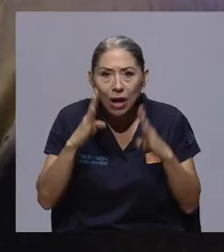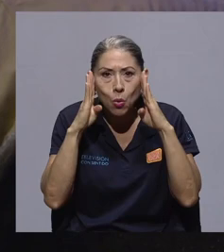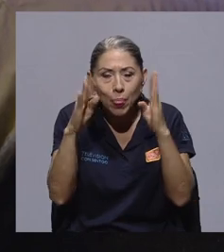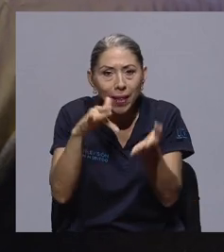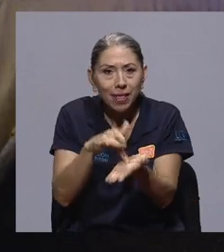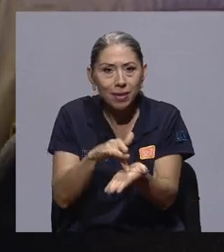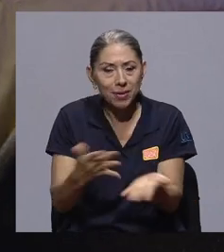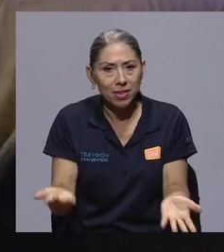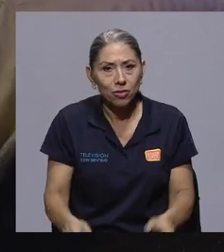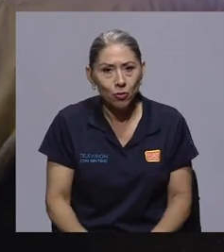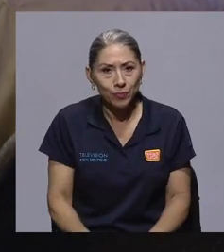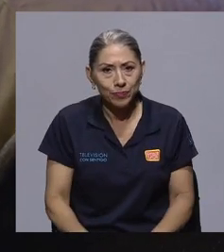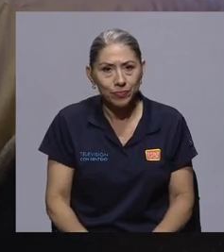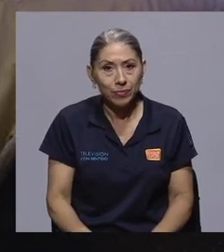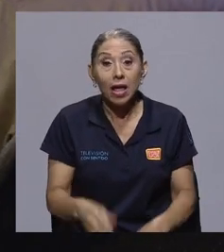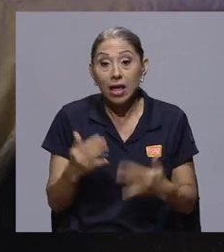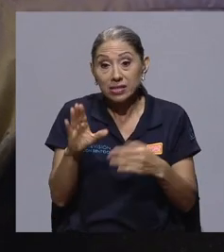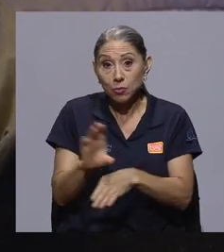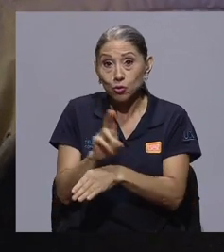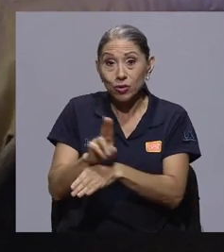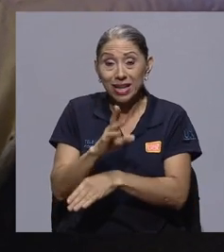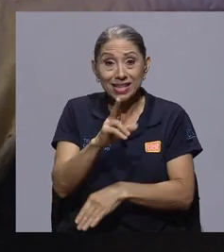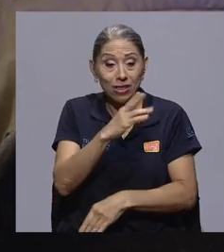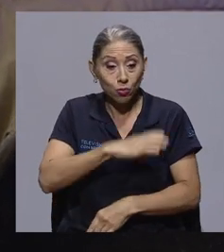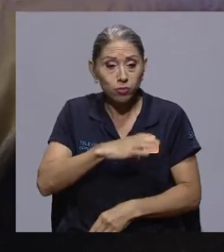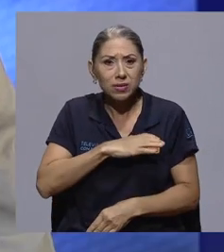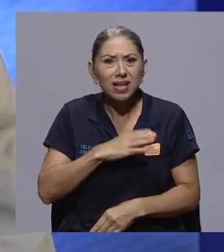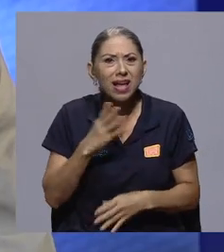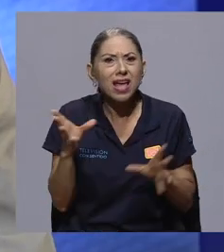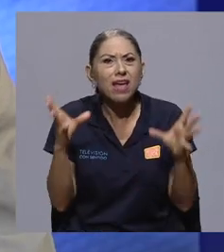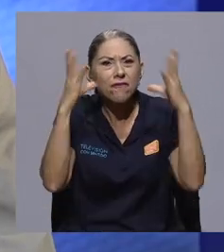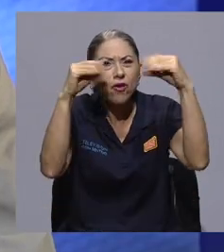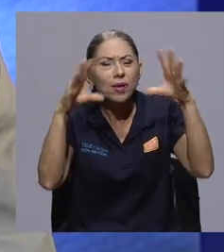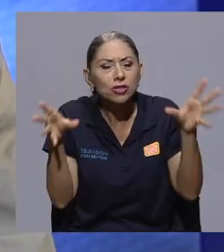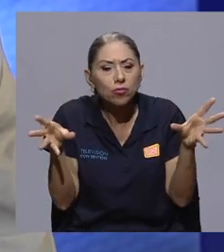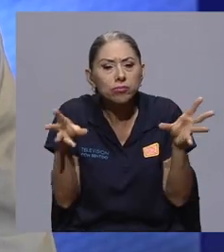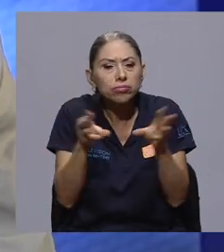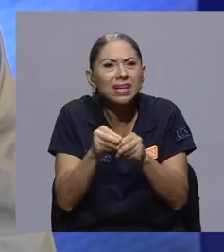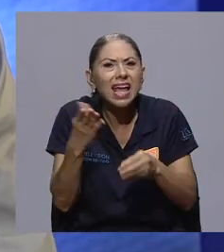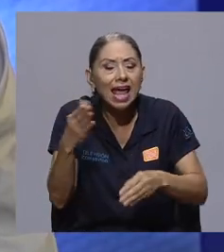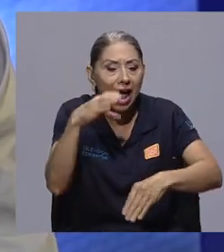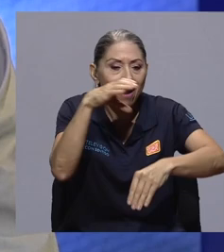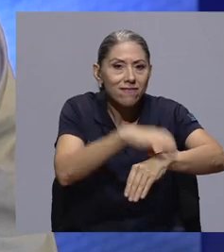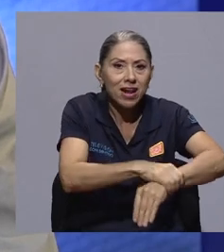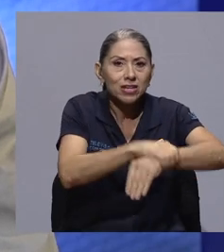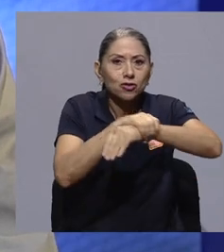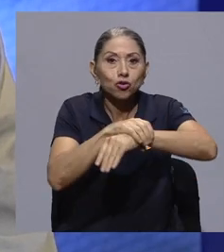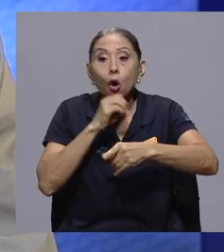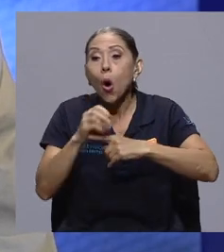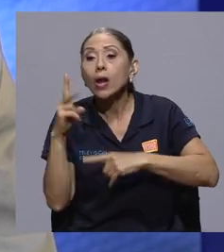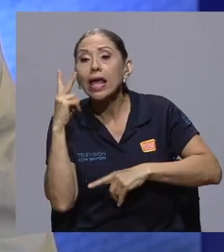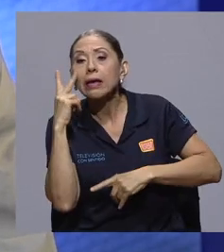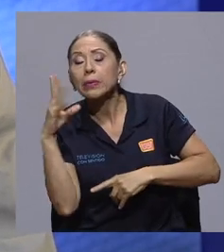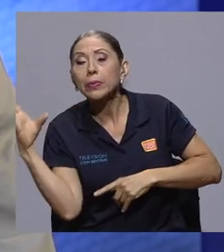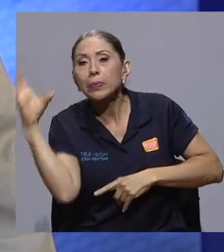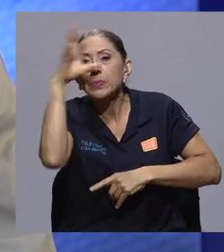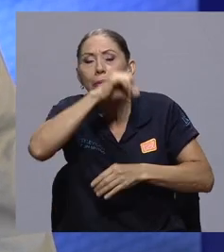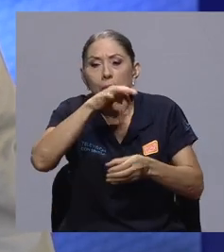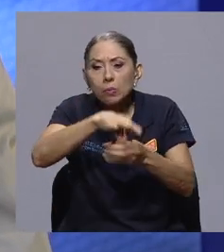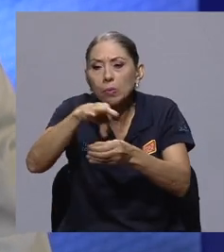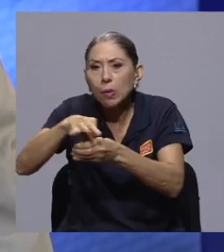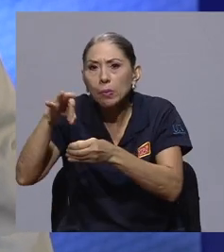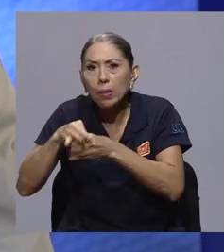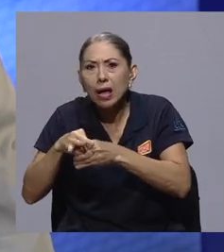los indicadores que estamos usando son de arrestos, de decomisos, de plantaciones destruidas en Talamanca.